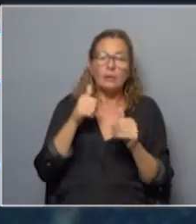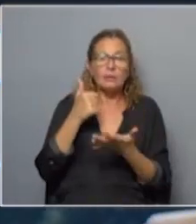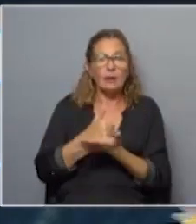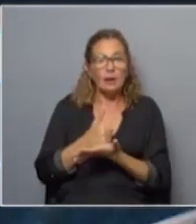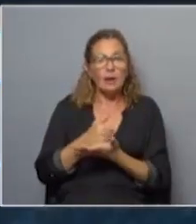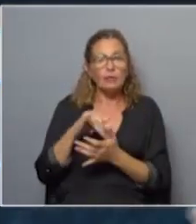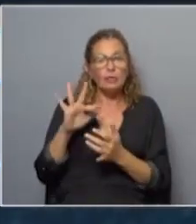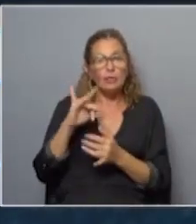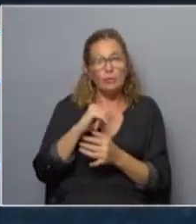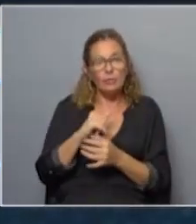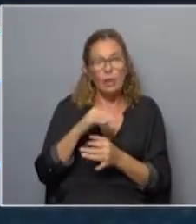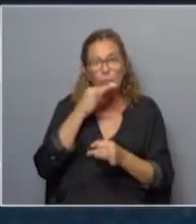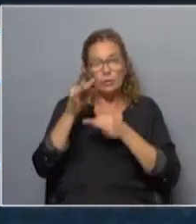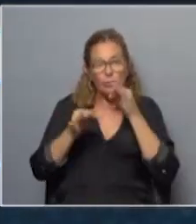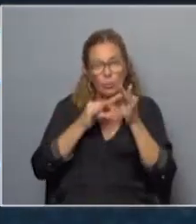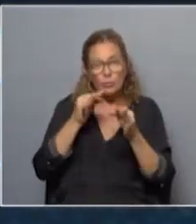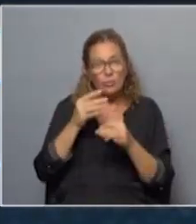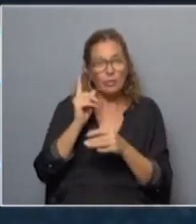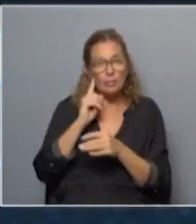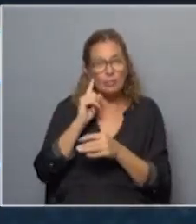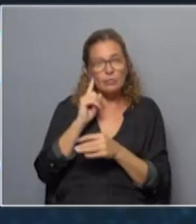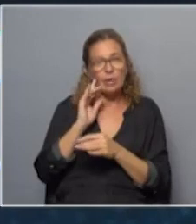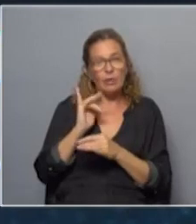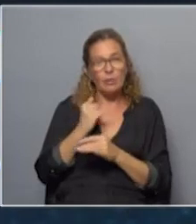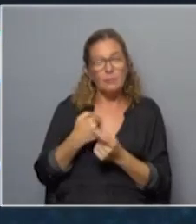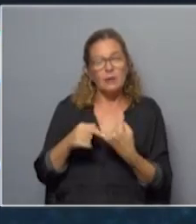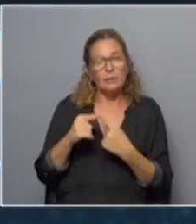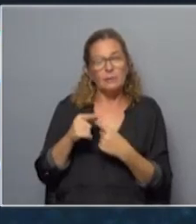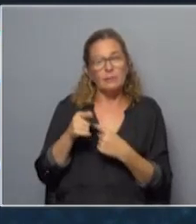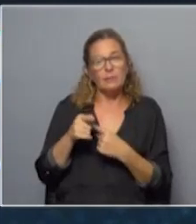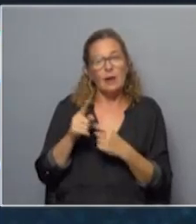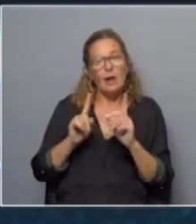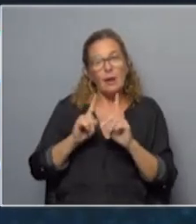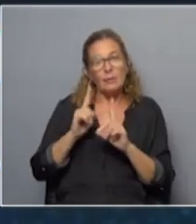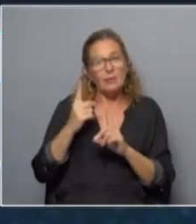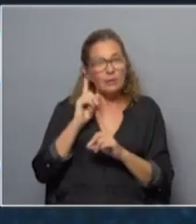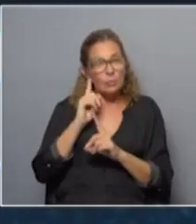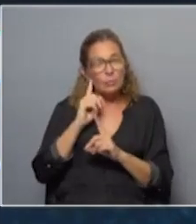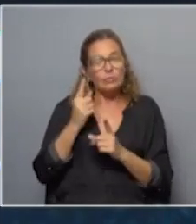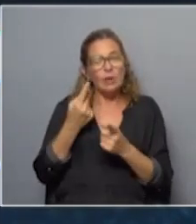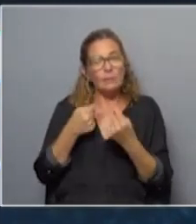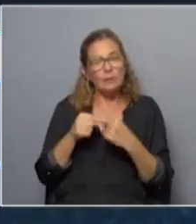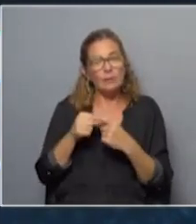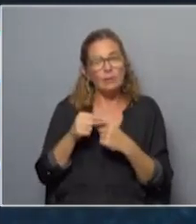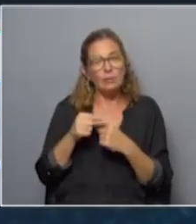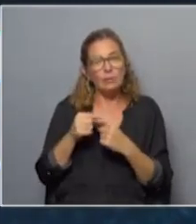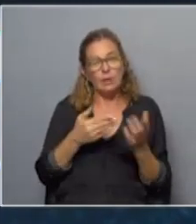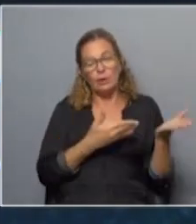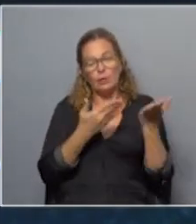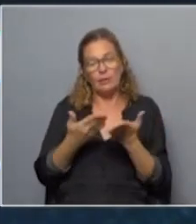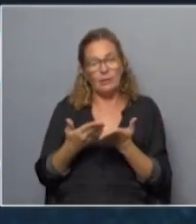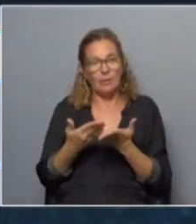etcétera que es un discurso que alguna vez hemos escuchado se escuchar ese discurso a veces se escucha no es que nos reciban